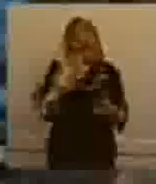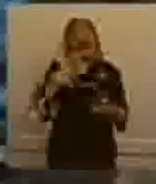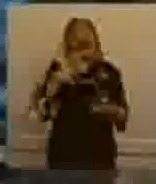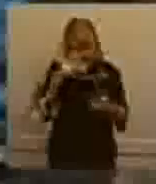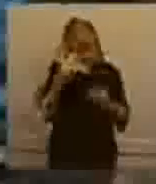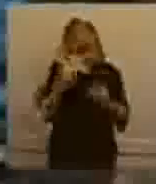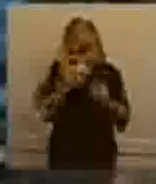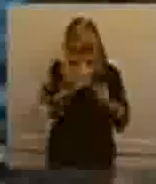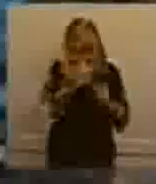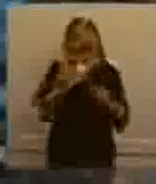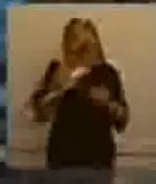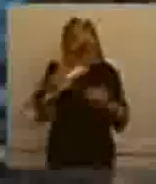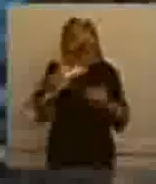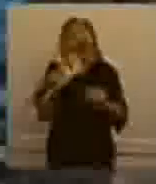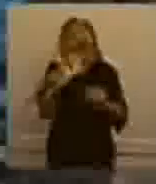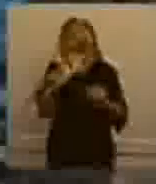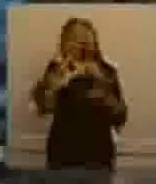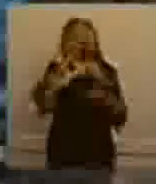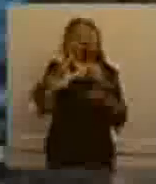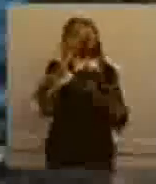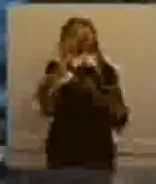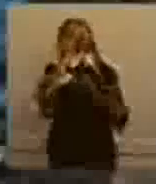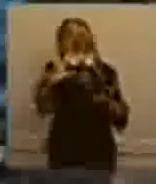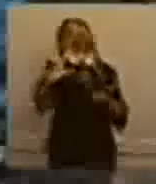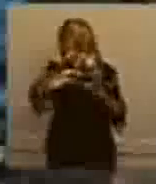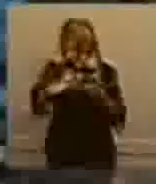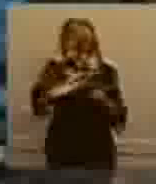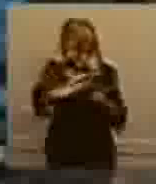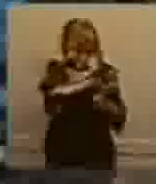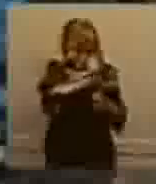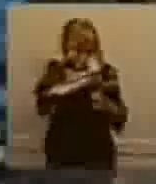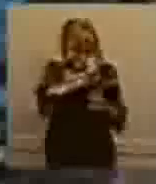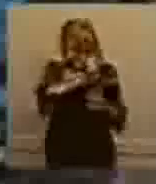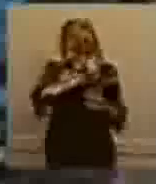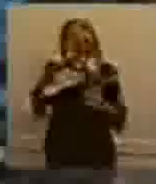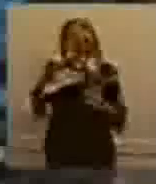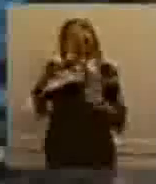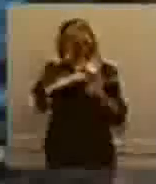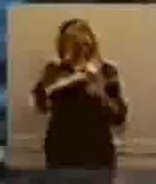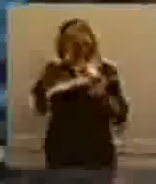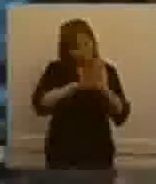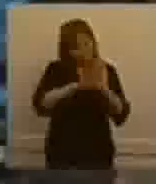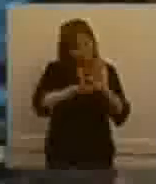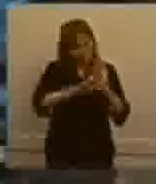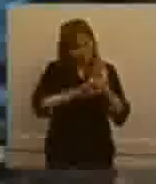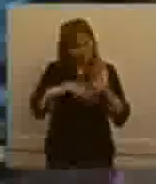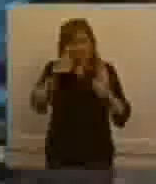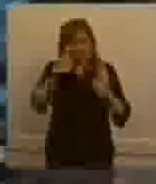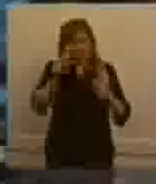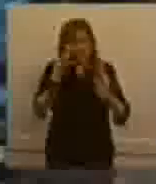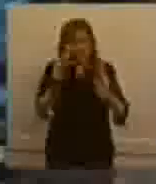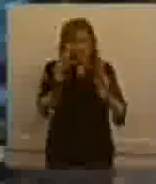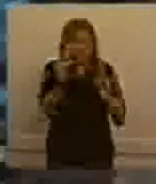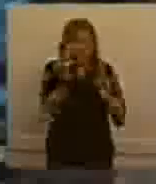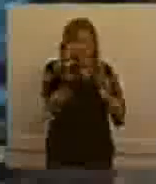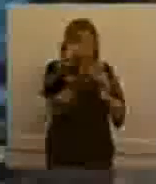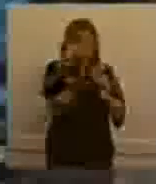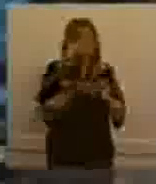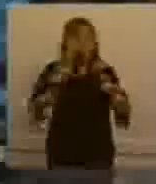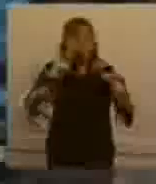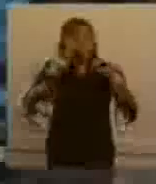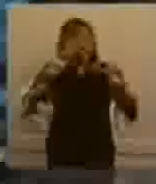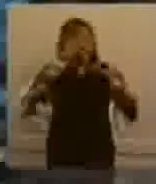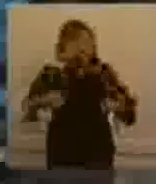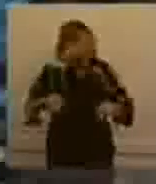millones y medio, para Comayo un millón novecientos cincuenta mil, para Pilcaneyeu un millón novecientos cincuenta mil, y para Bariloche,